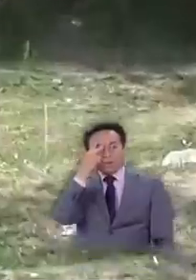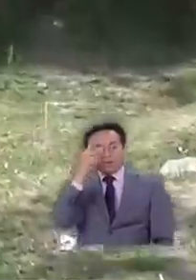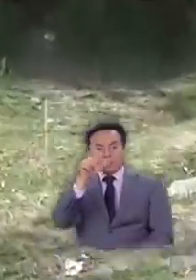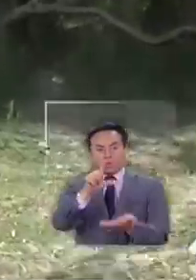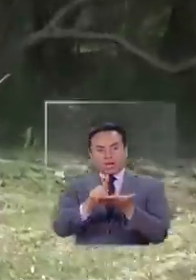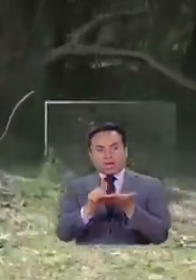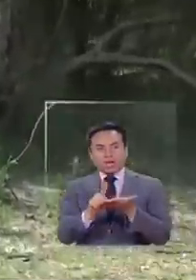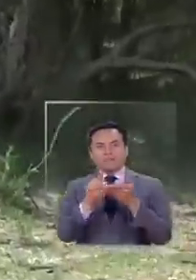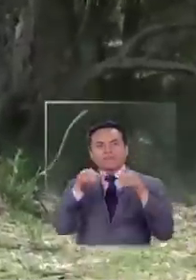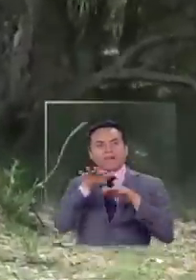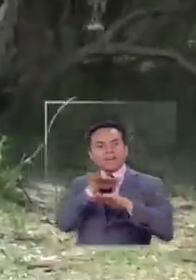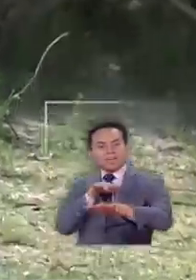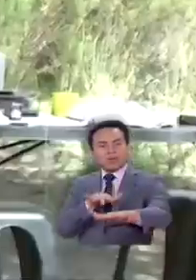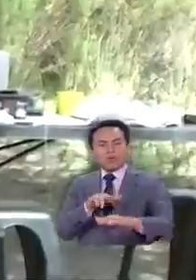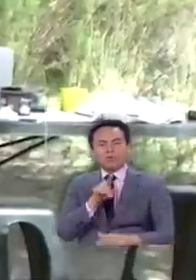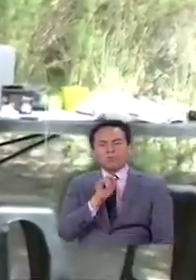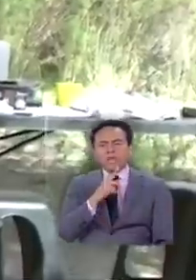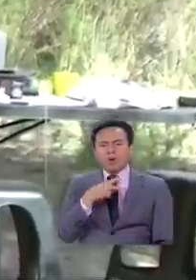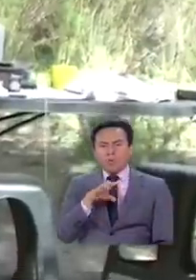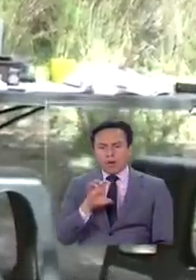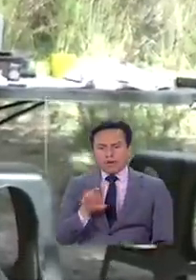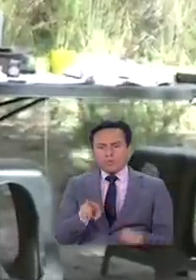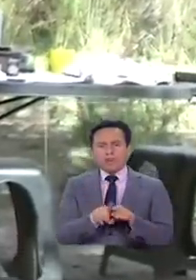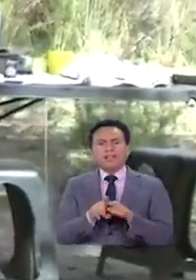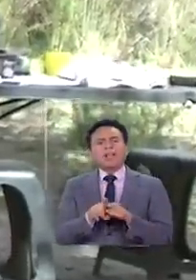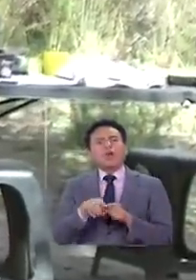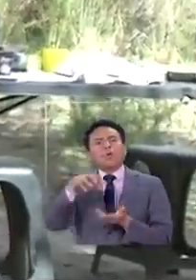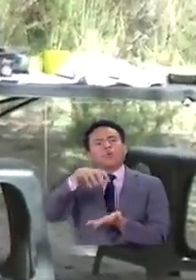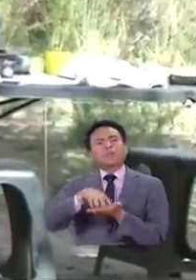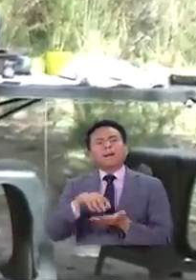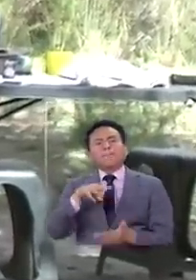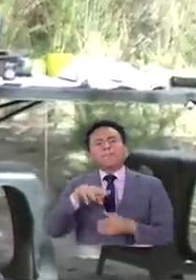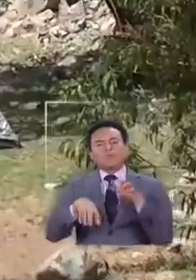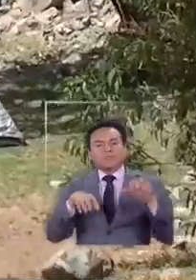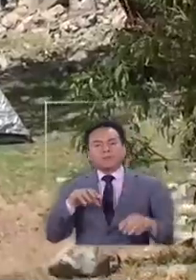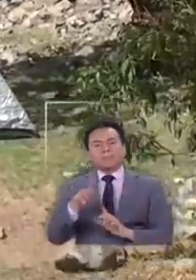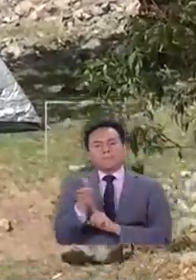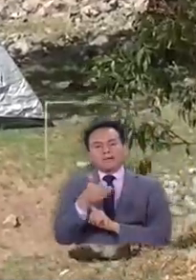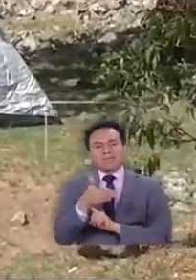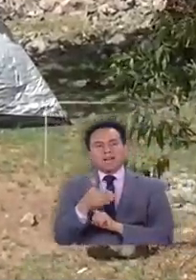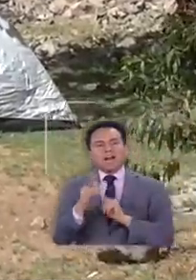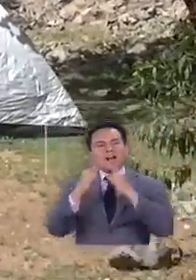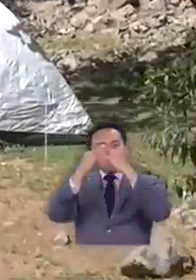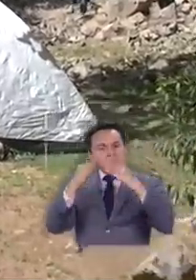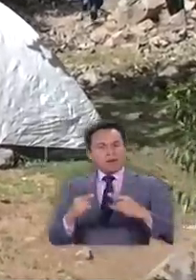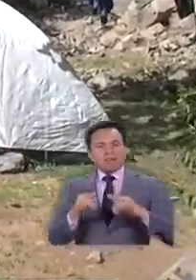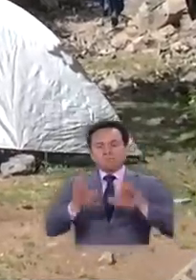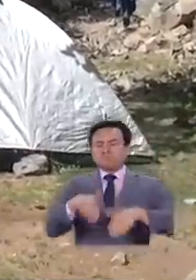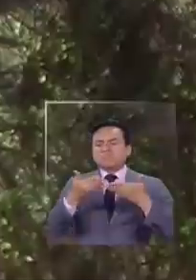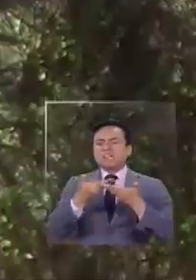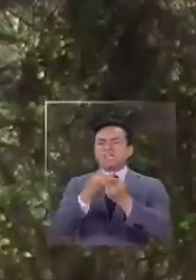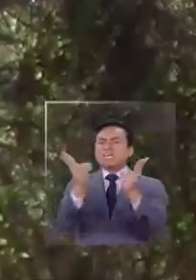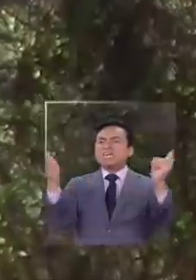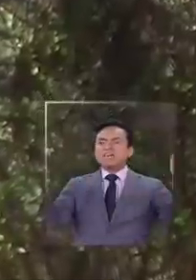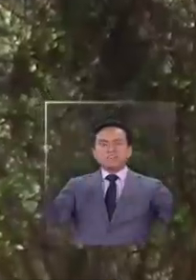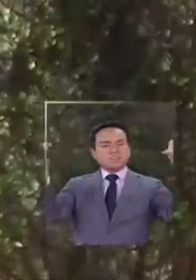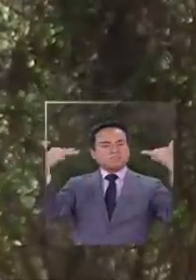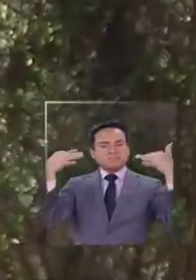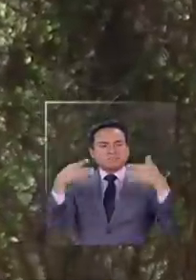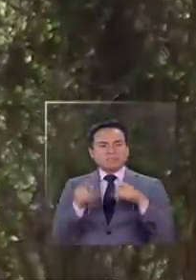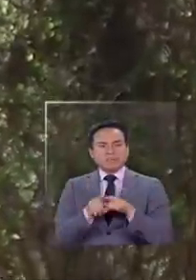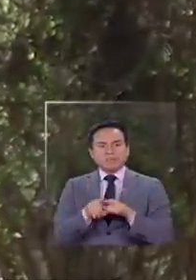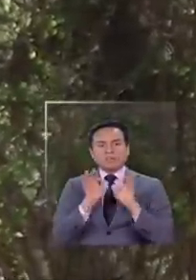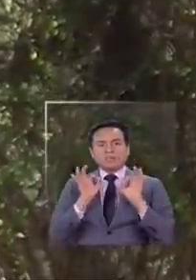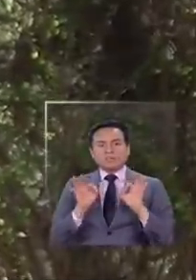panorama fue el río y en Tulagüen, en la comuna de Montepatria, un asado y acampar al aire libre. Nosotros hacemos la